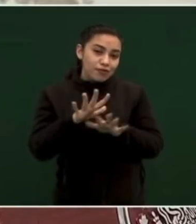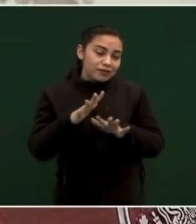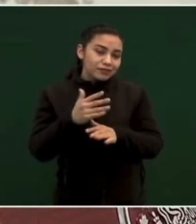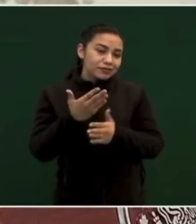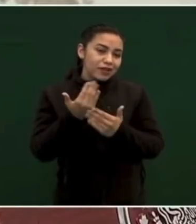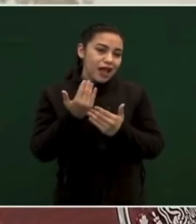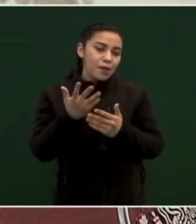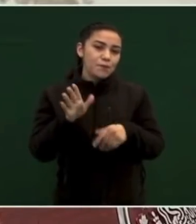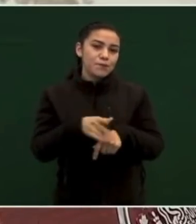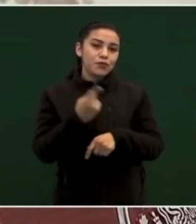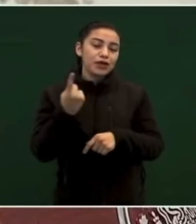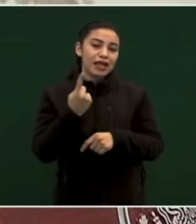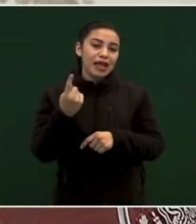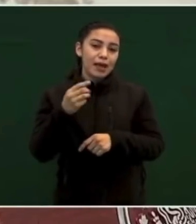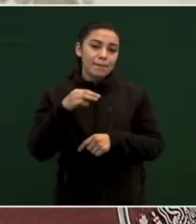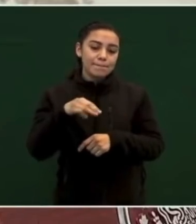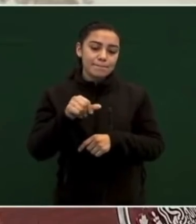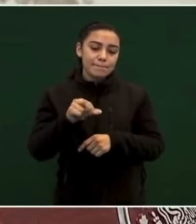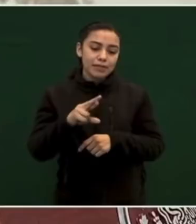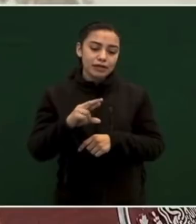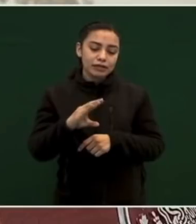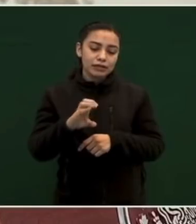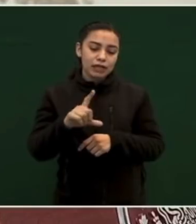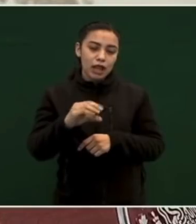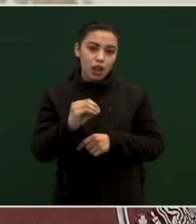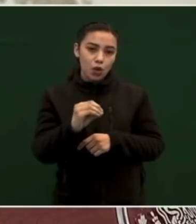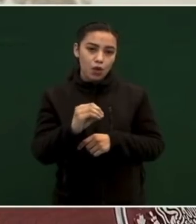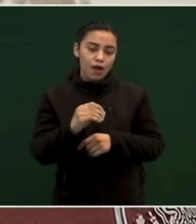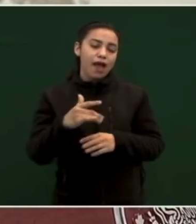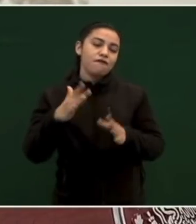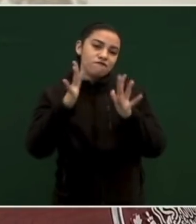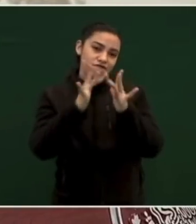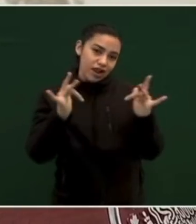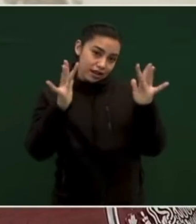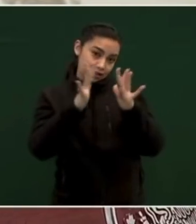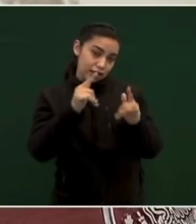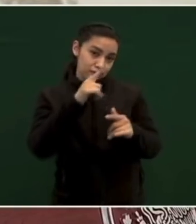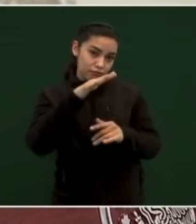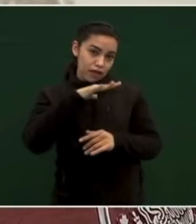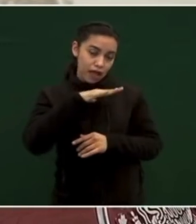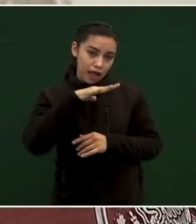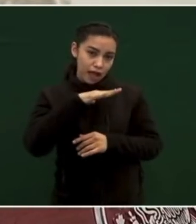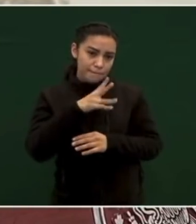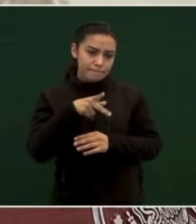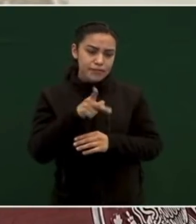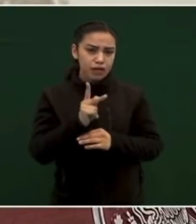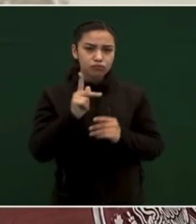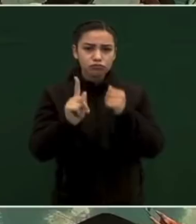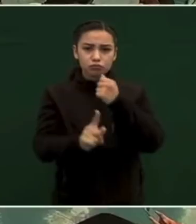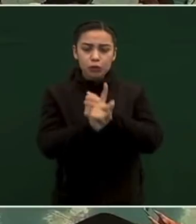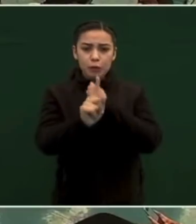no habría ningún problema en que se tenga comunicación.